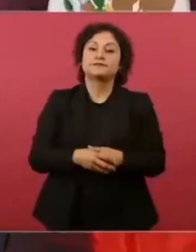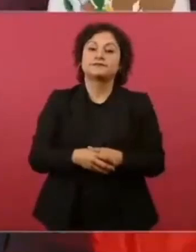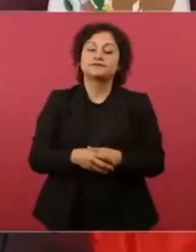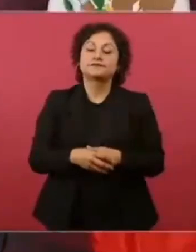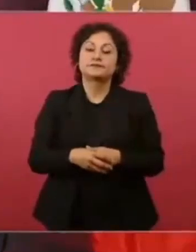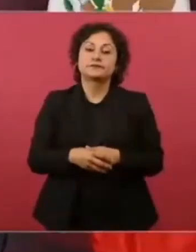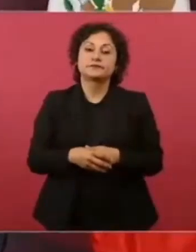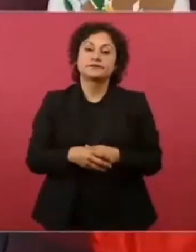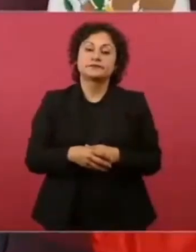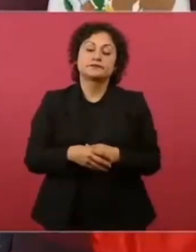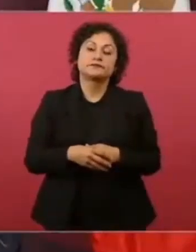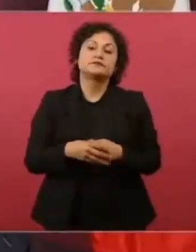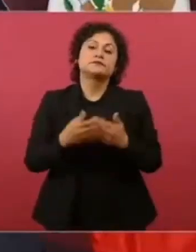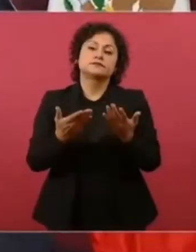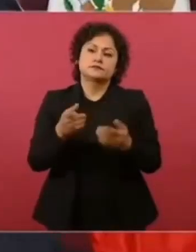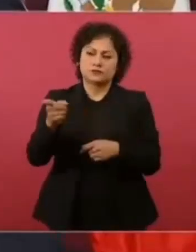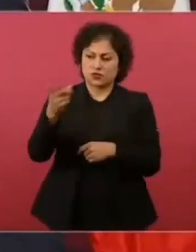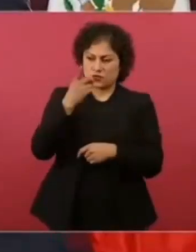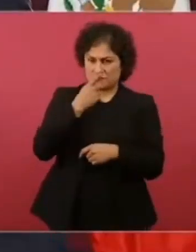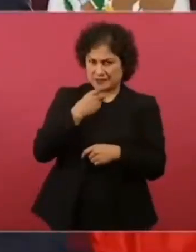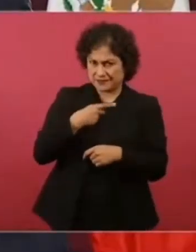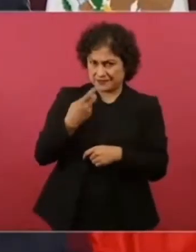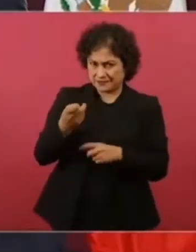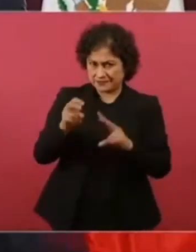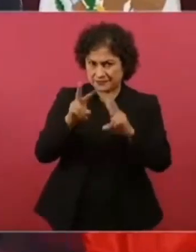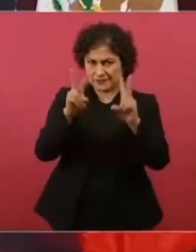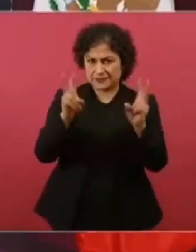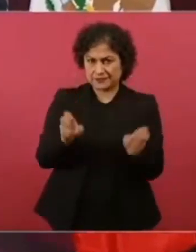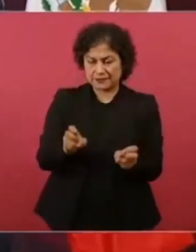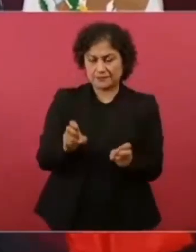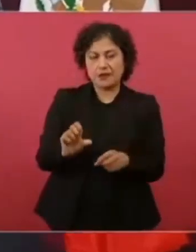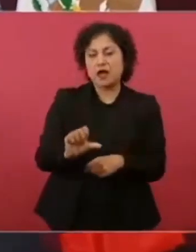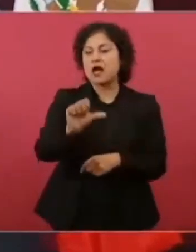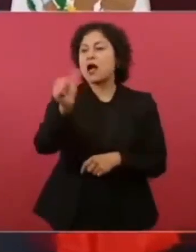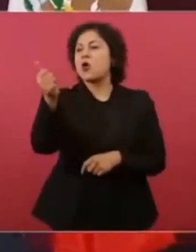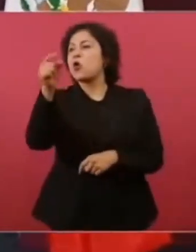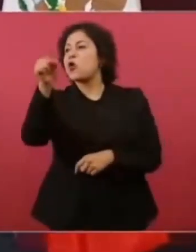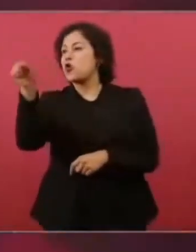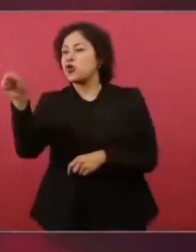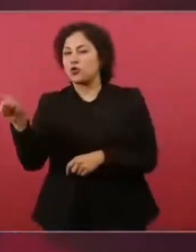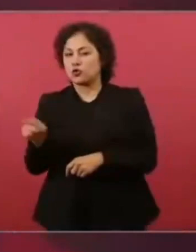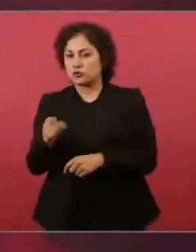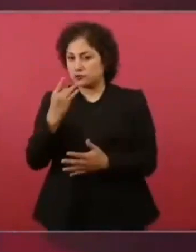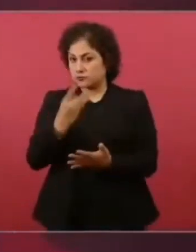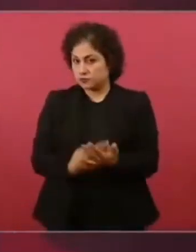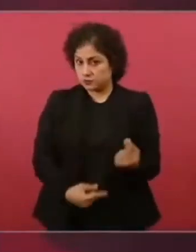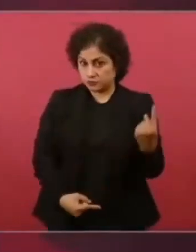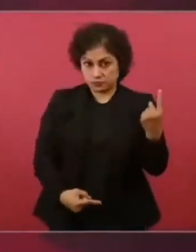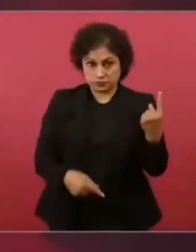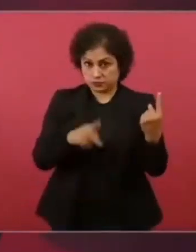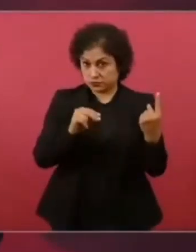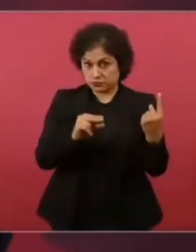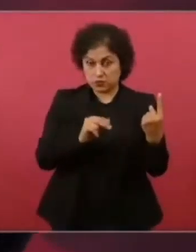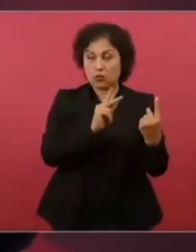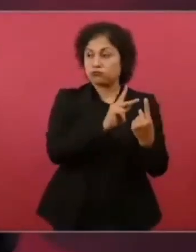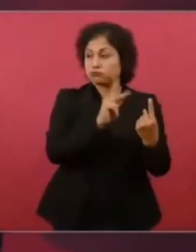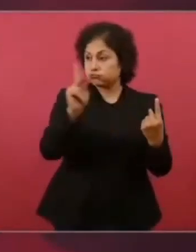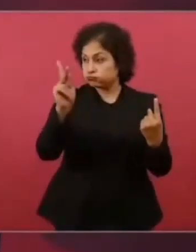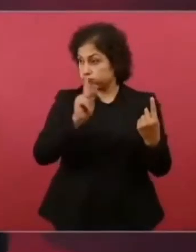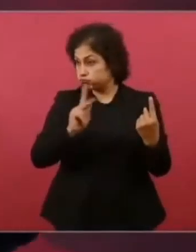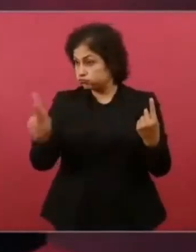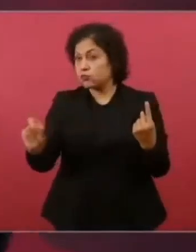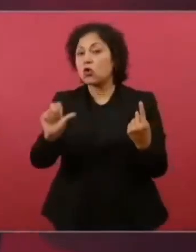en otros casos, no es el único. y nosotros